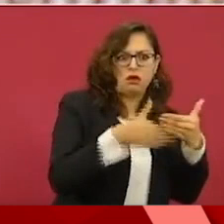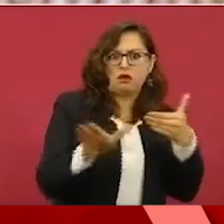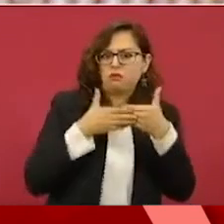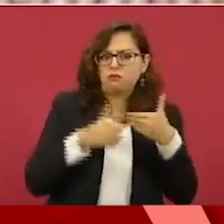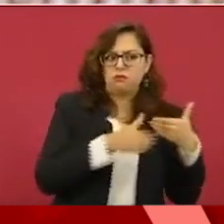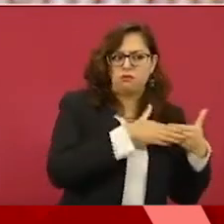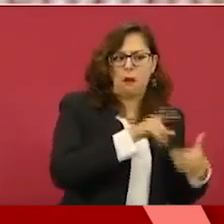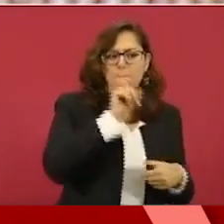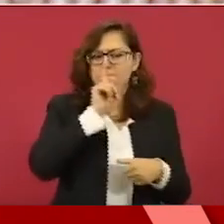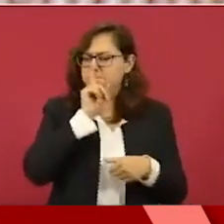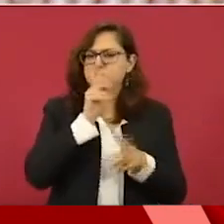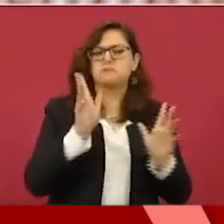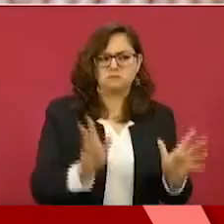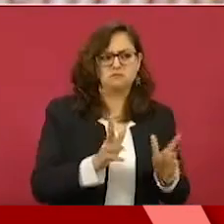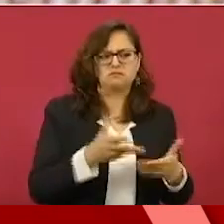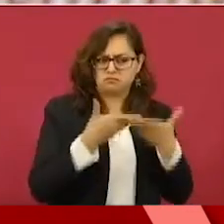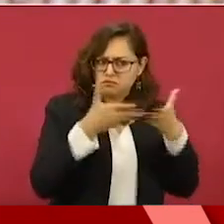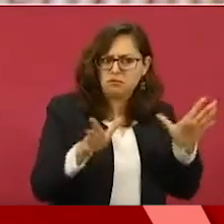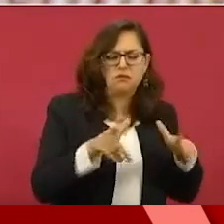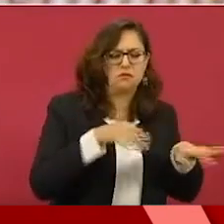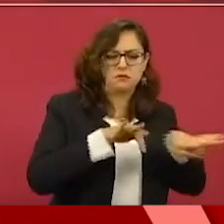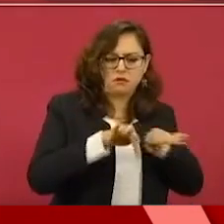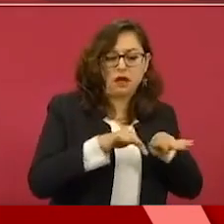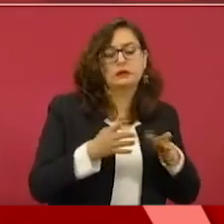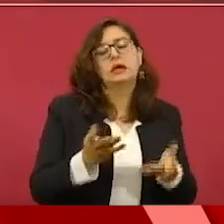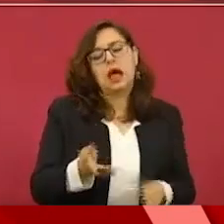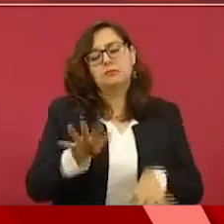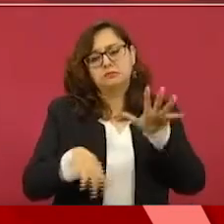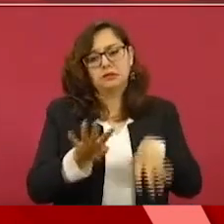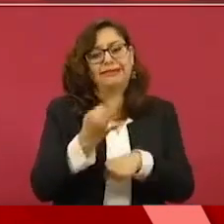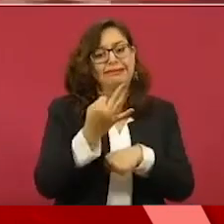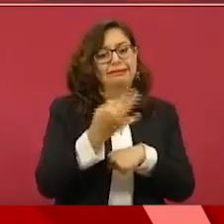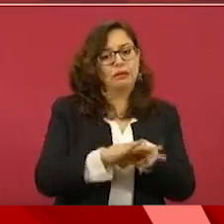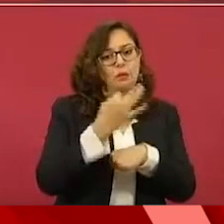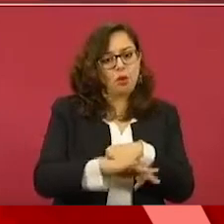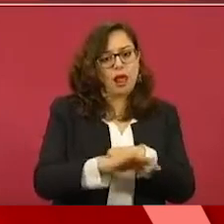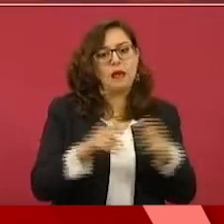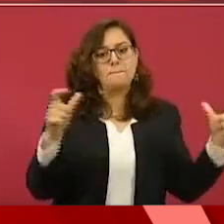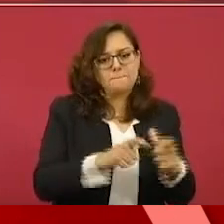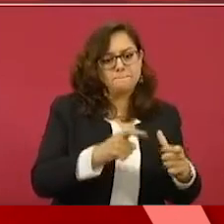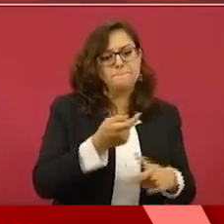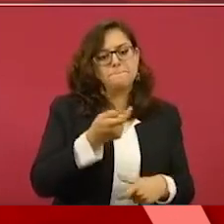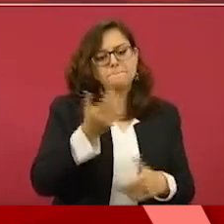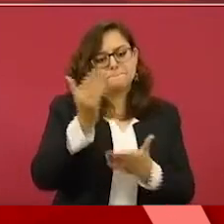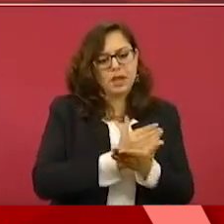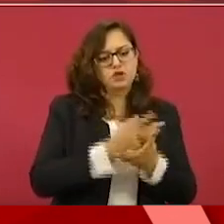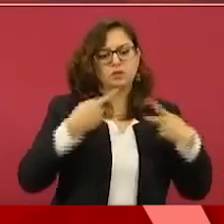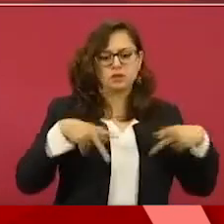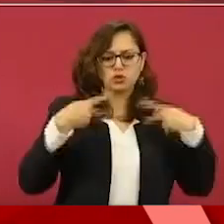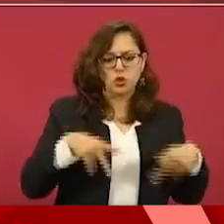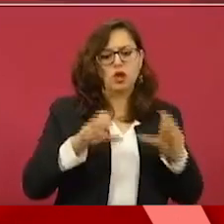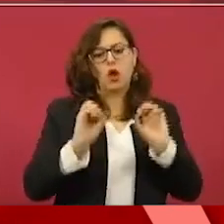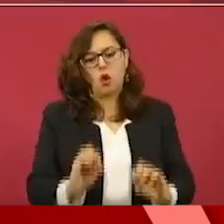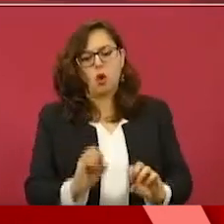casos, bueno, pues se ha tenido que hacer ajustes temporales a las plantillas laborales y en un centro de trabajo se detecta un broto, pero